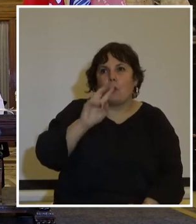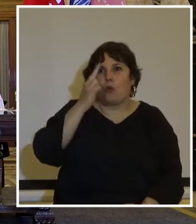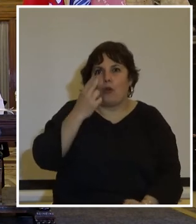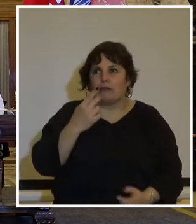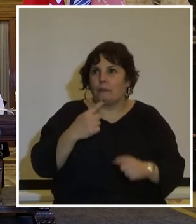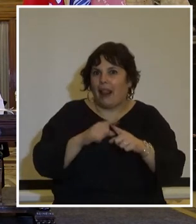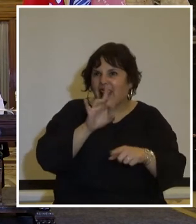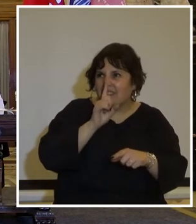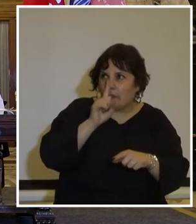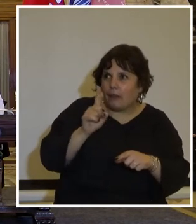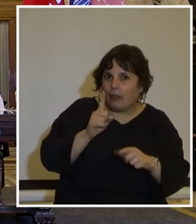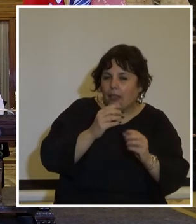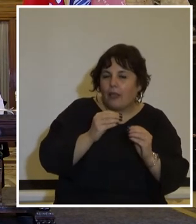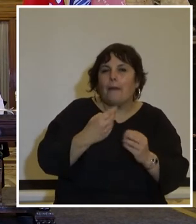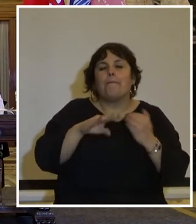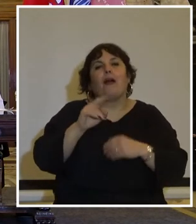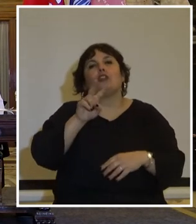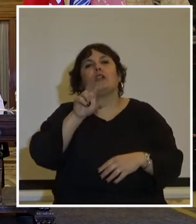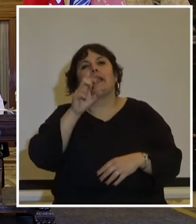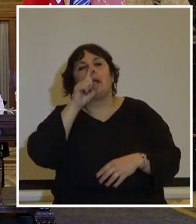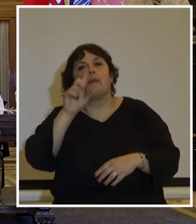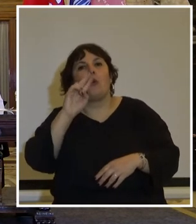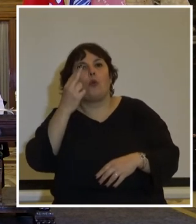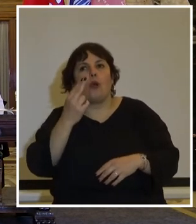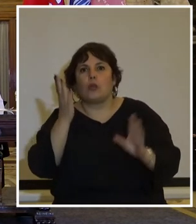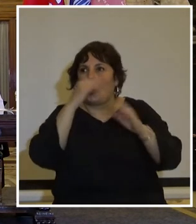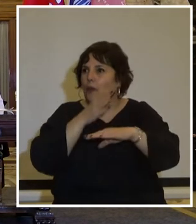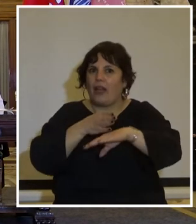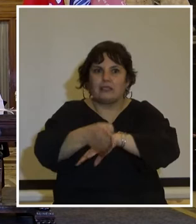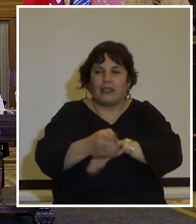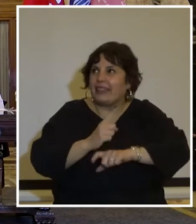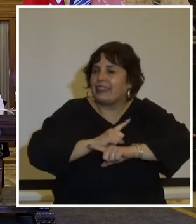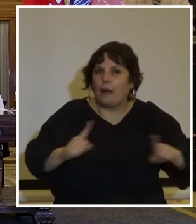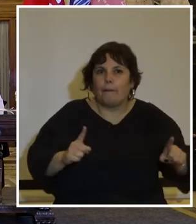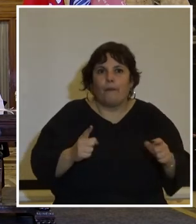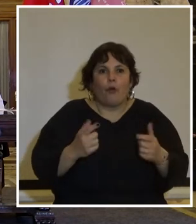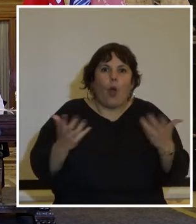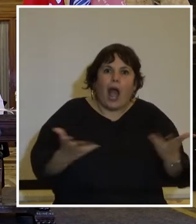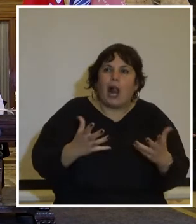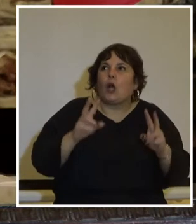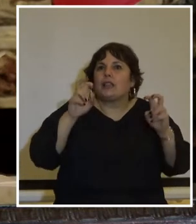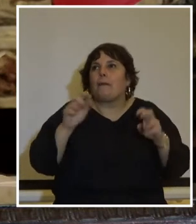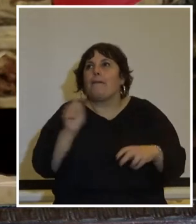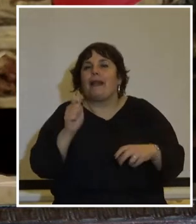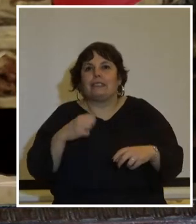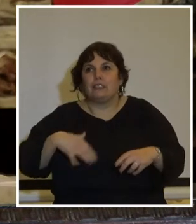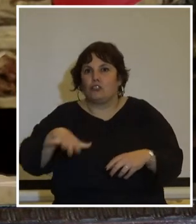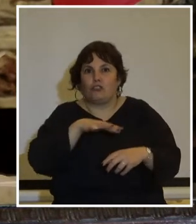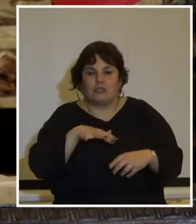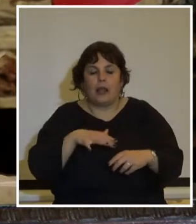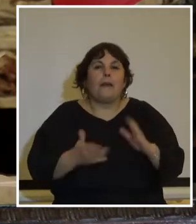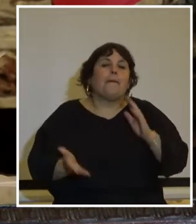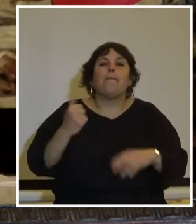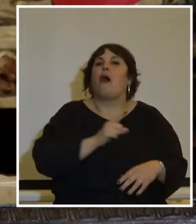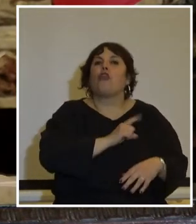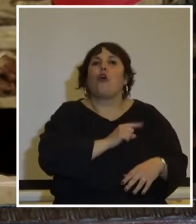más nos duelen los 230.000 uruguayos que no pueden acceder ni siquiera a una medida de emergencia social más nos